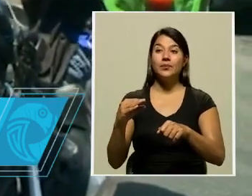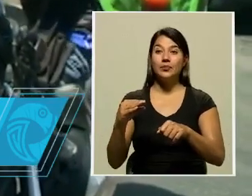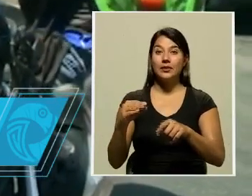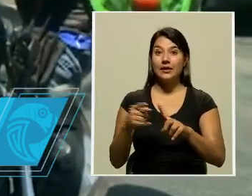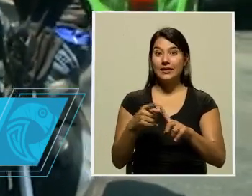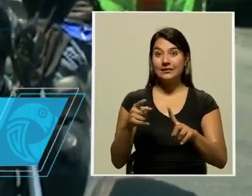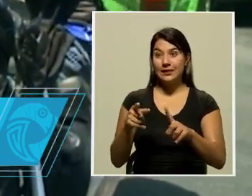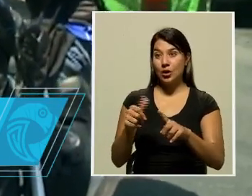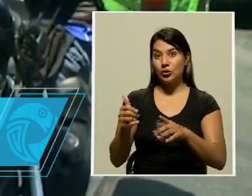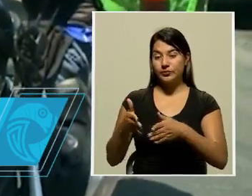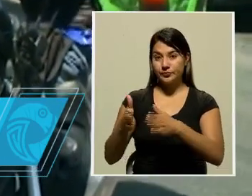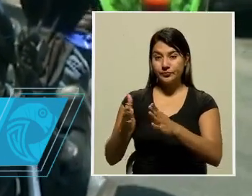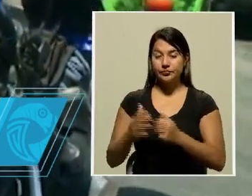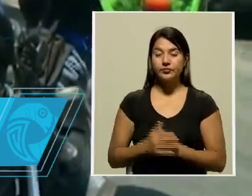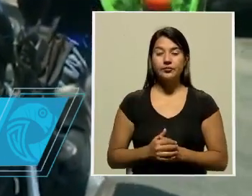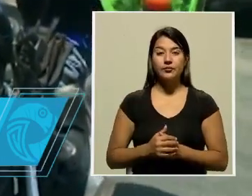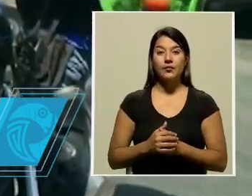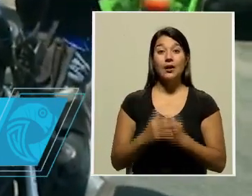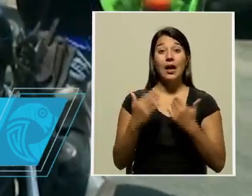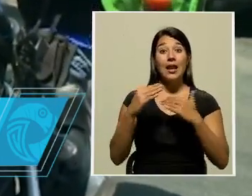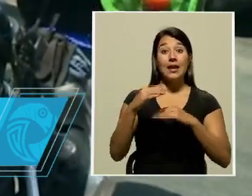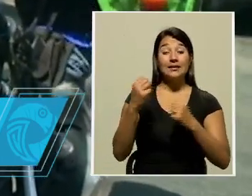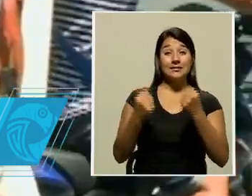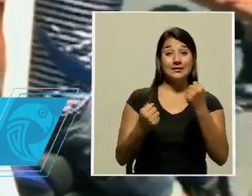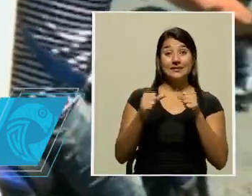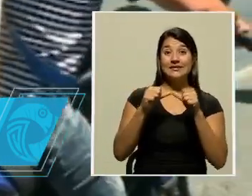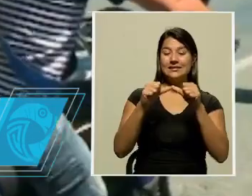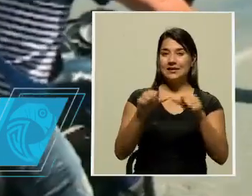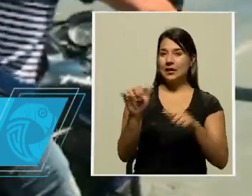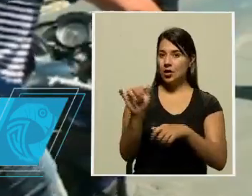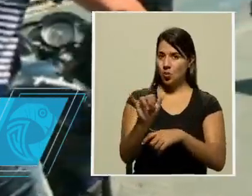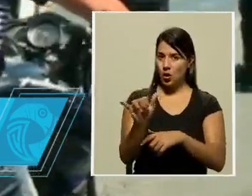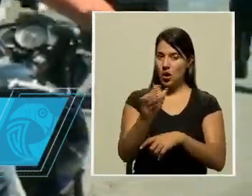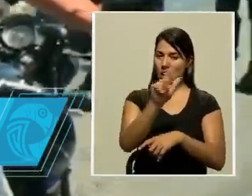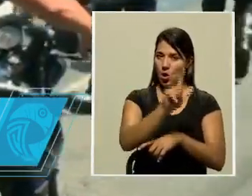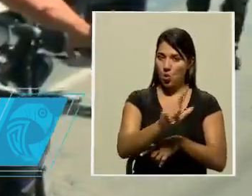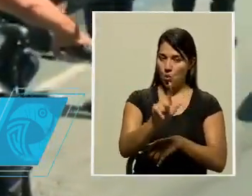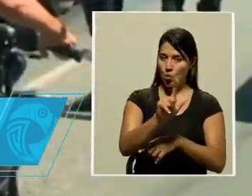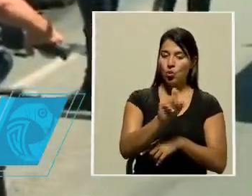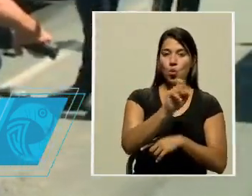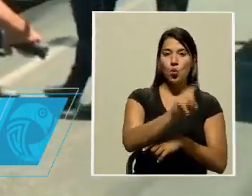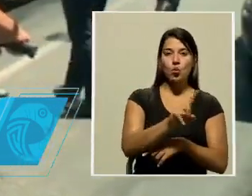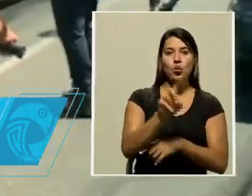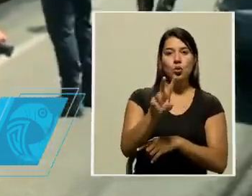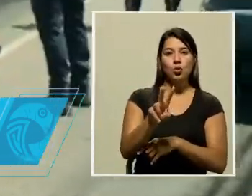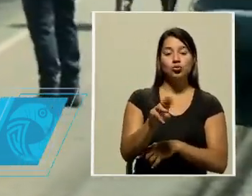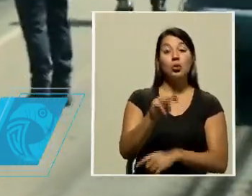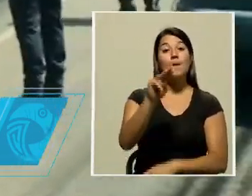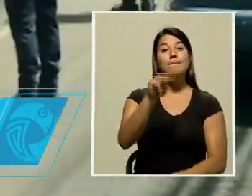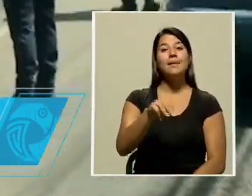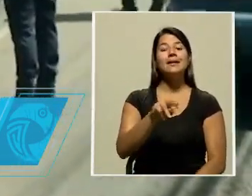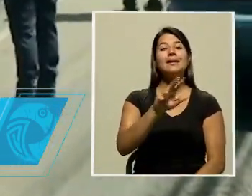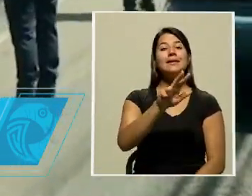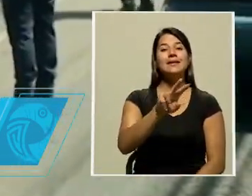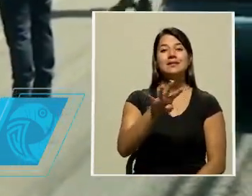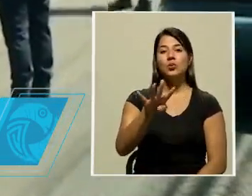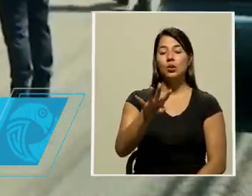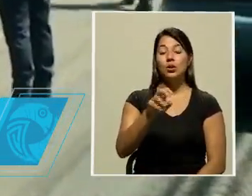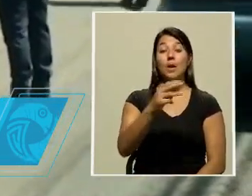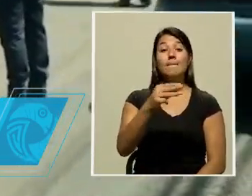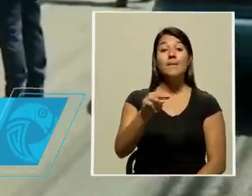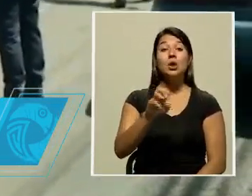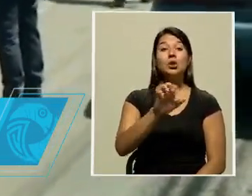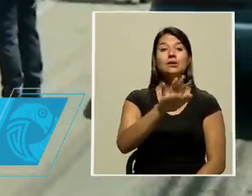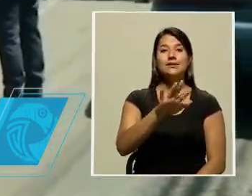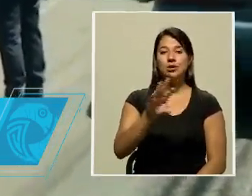sectores. La restricción de placas se mantiene igual. Sería lunes 1 y 2, martes 3 y 4, miércoles